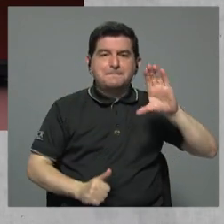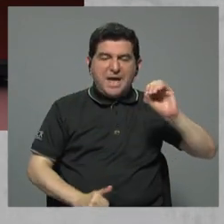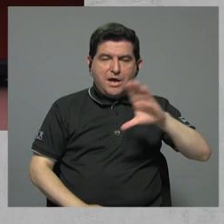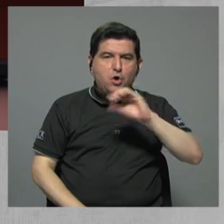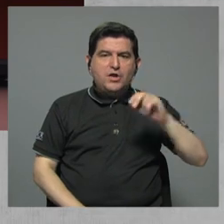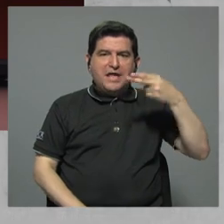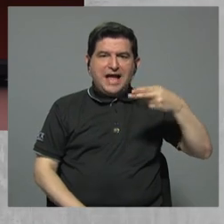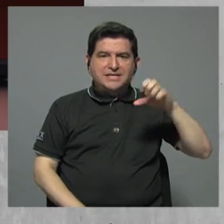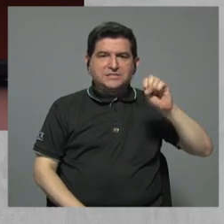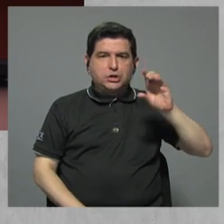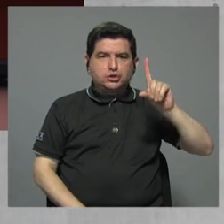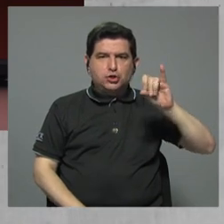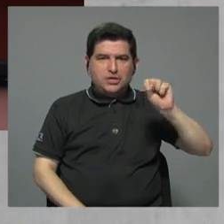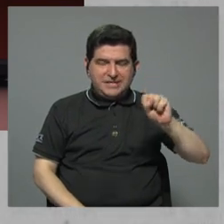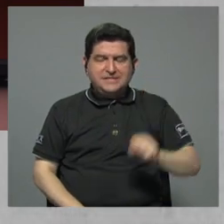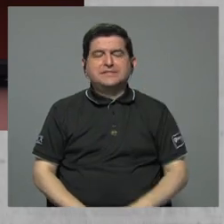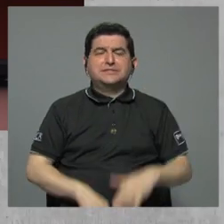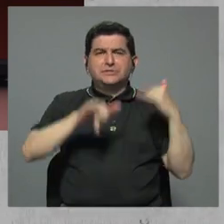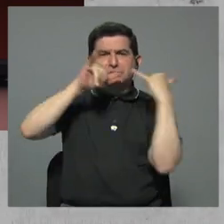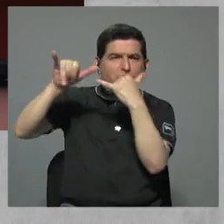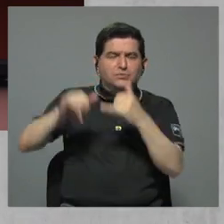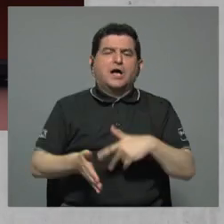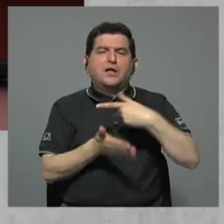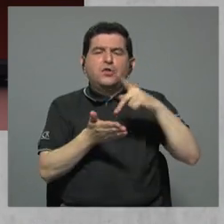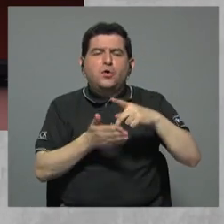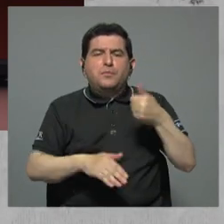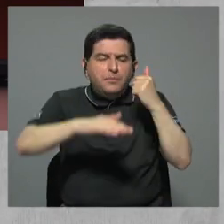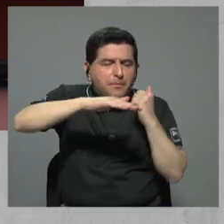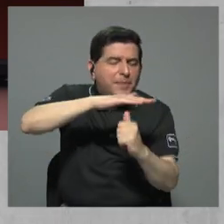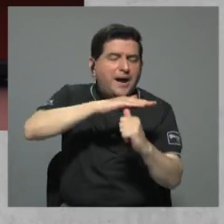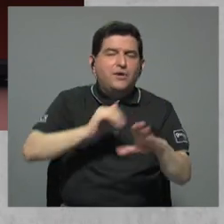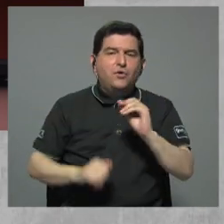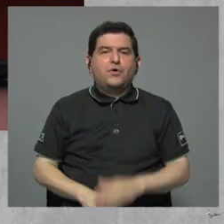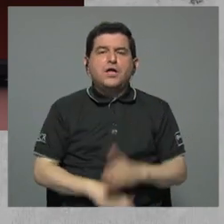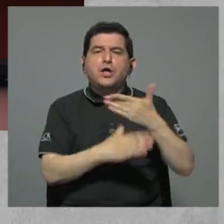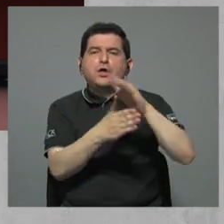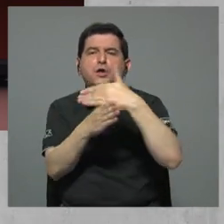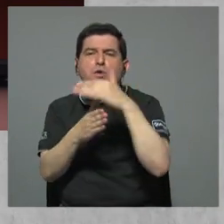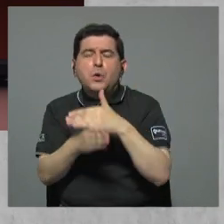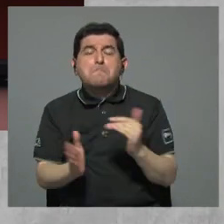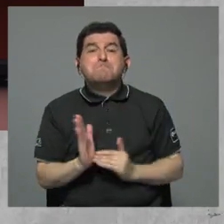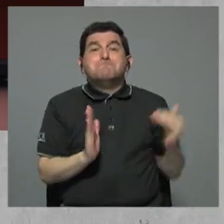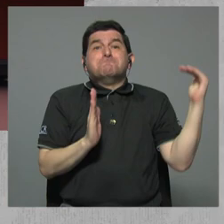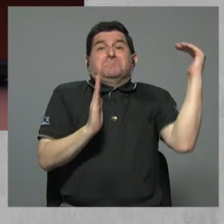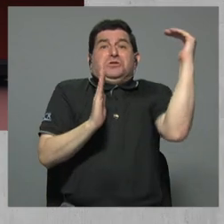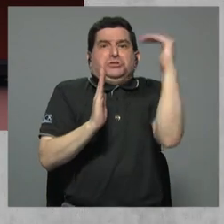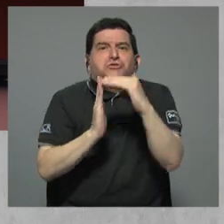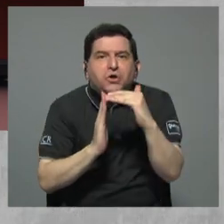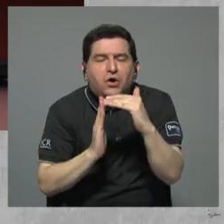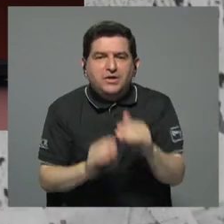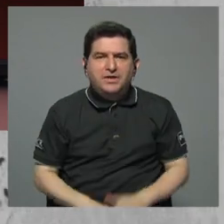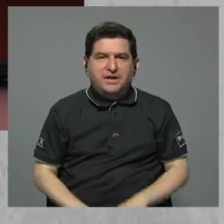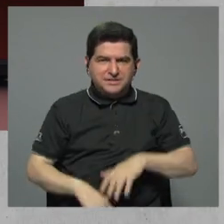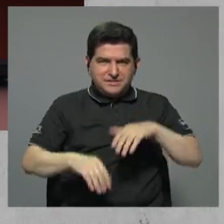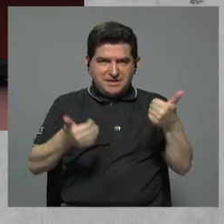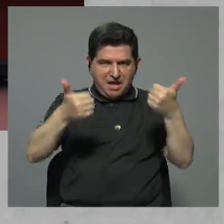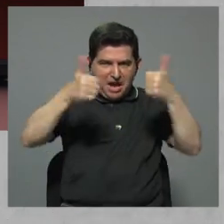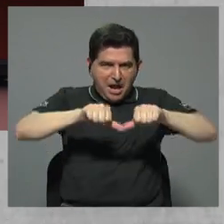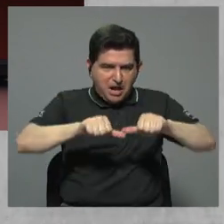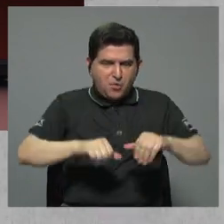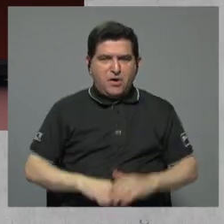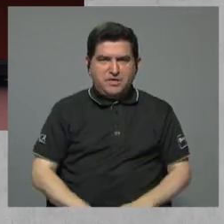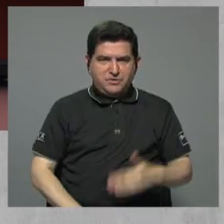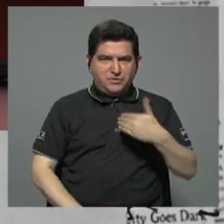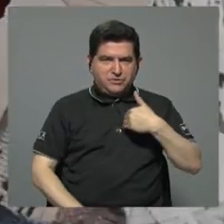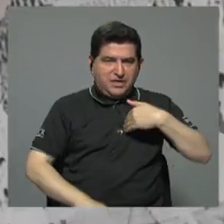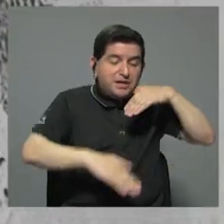Solís, están siendo acusadas por el supuesto pago de sobornos y de repartirse sumas millonarias mediante acuerdos pactados